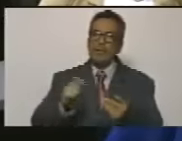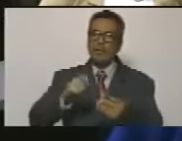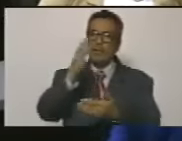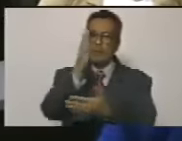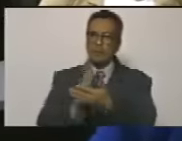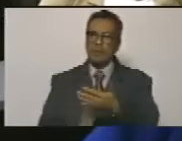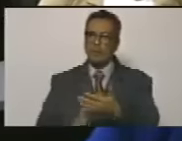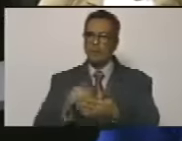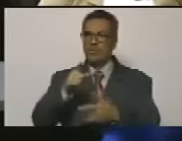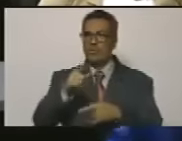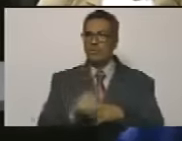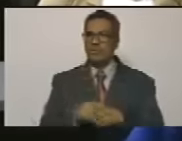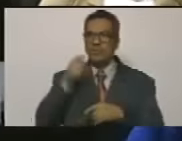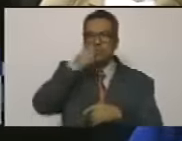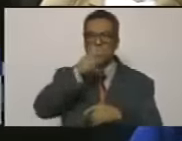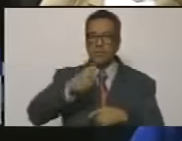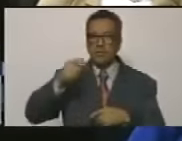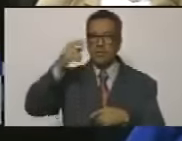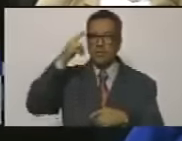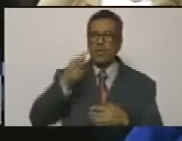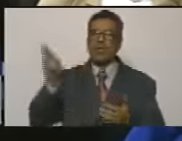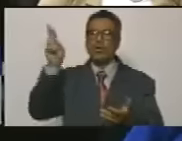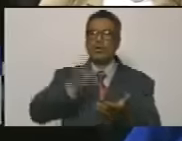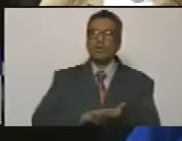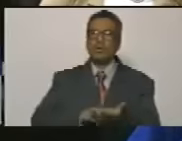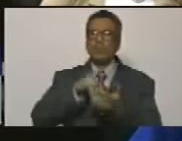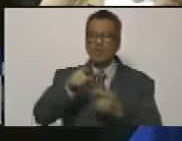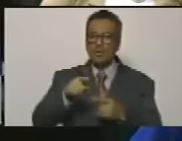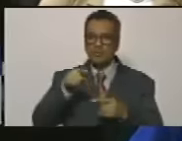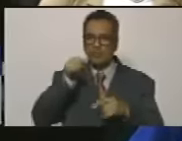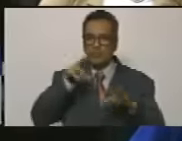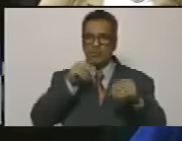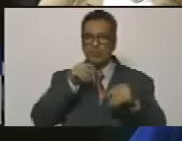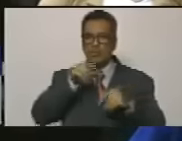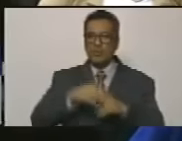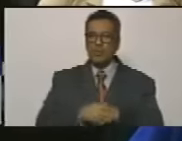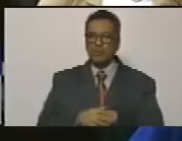y el pueblo otra vez habla este año